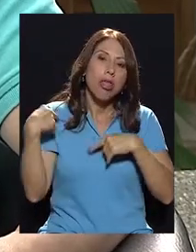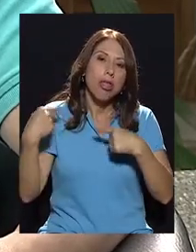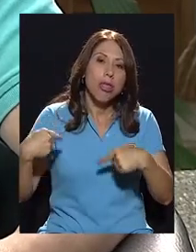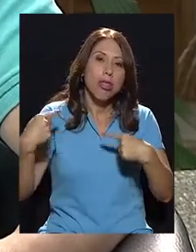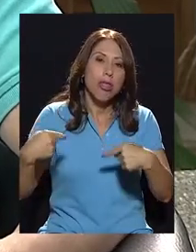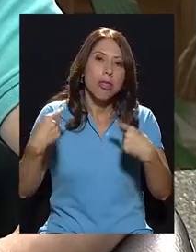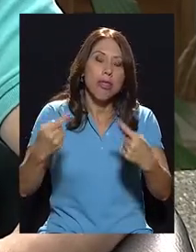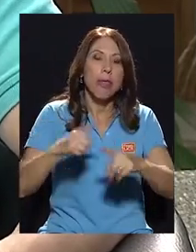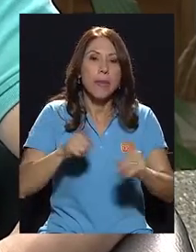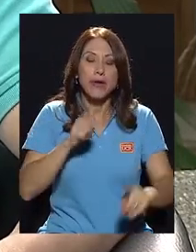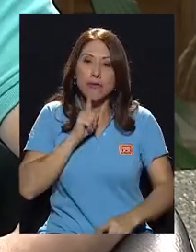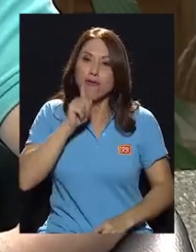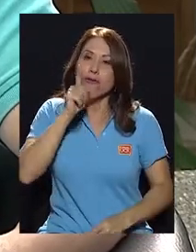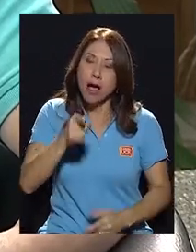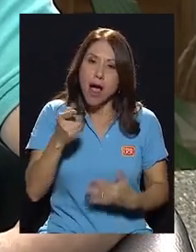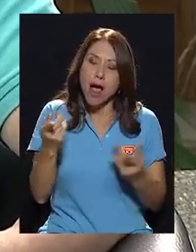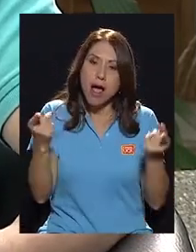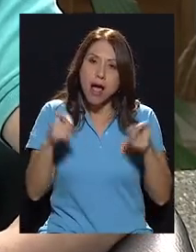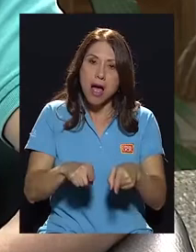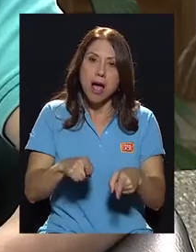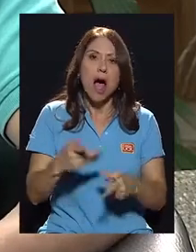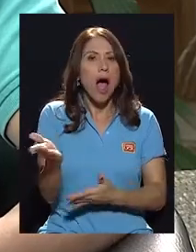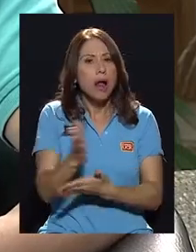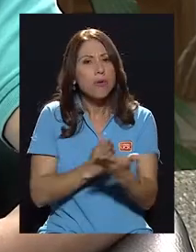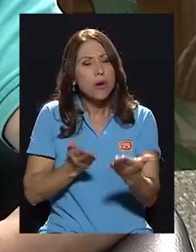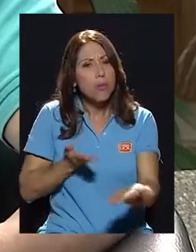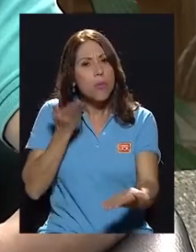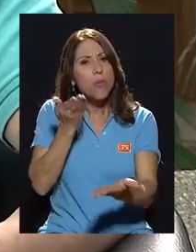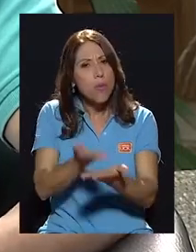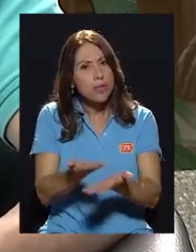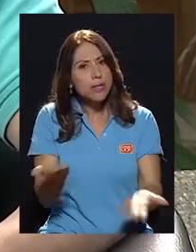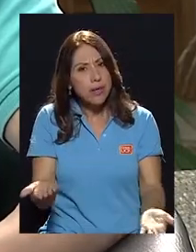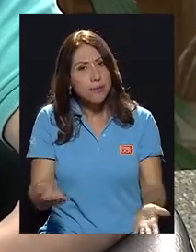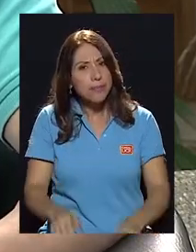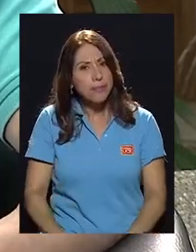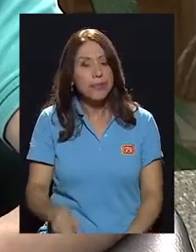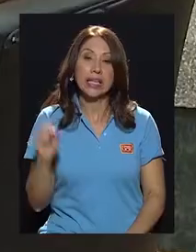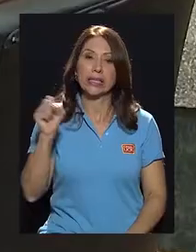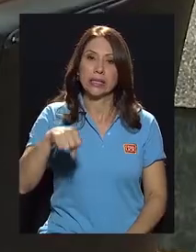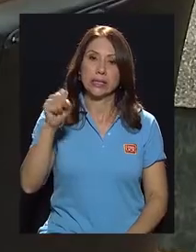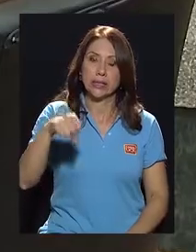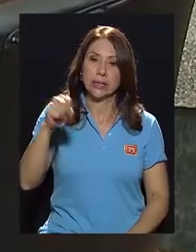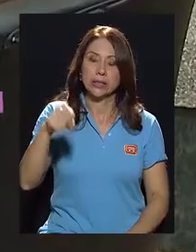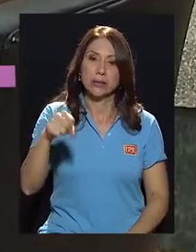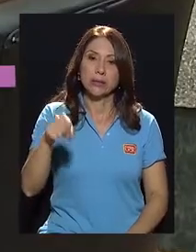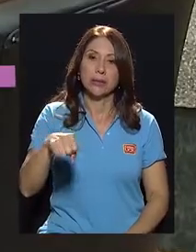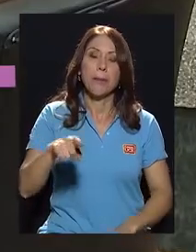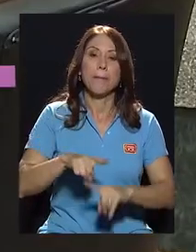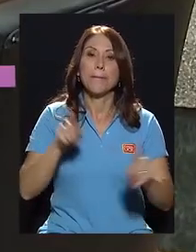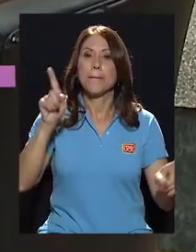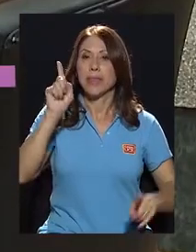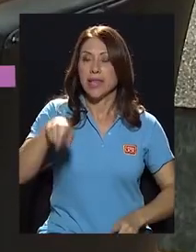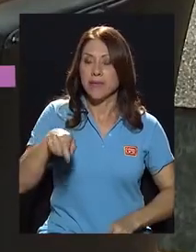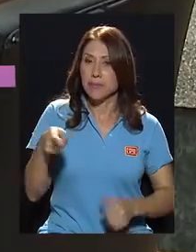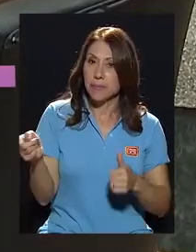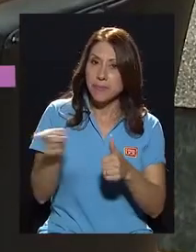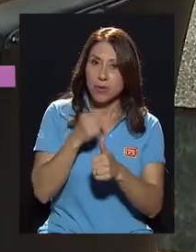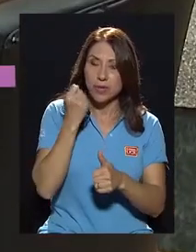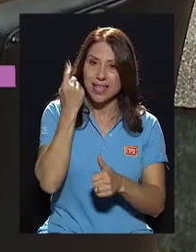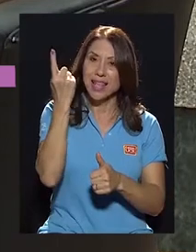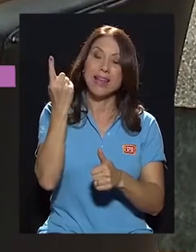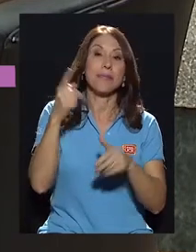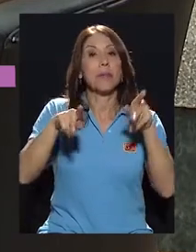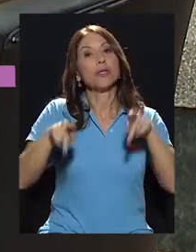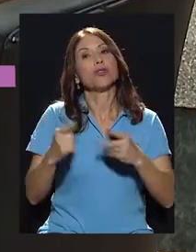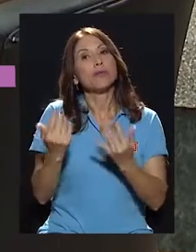que efectivamente es una realidad. ¿Existe alguna propuesta en ese sentido? Sí, por supuesto. Pero hay que